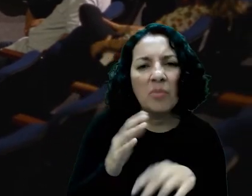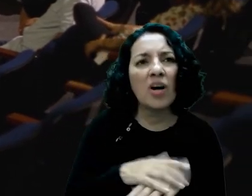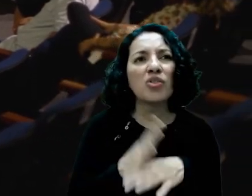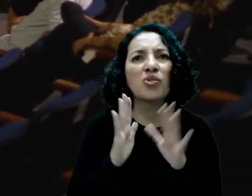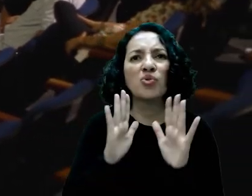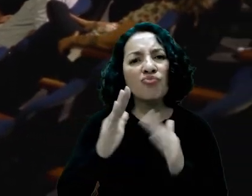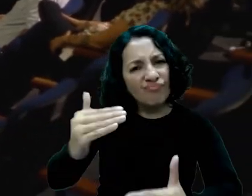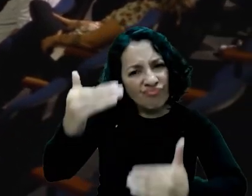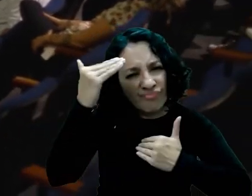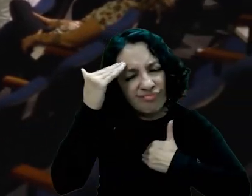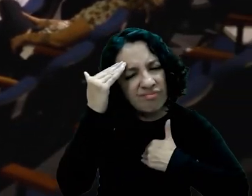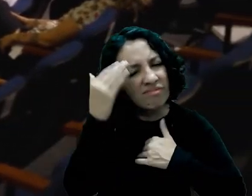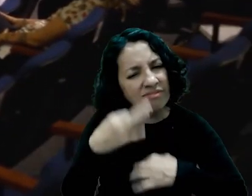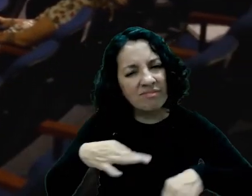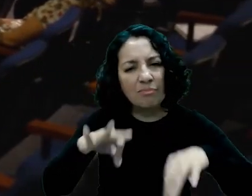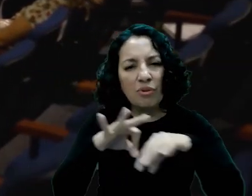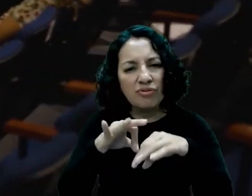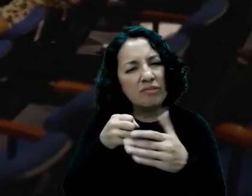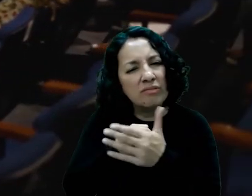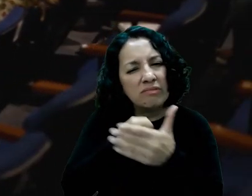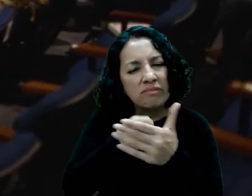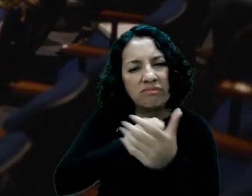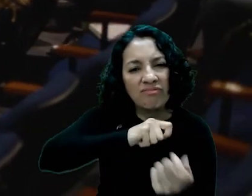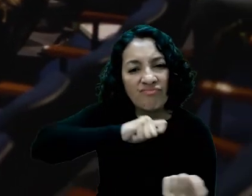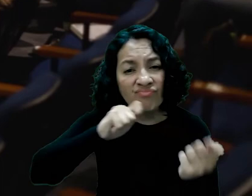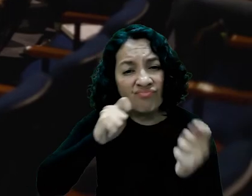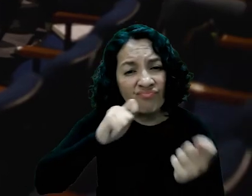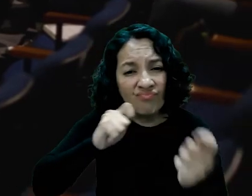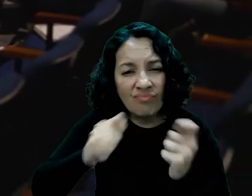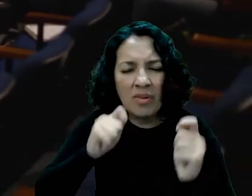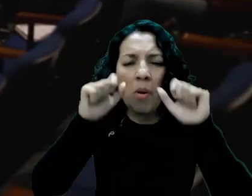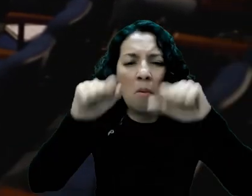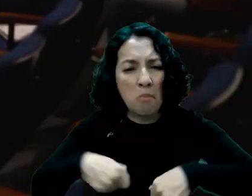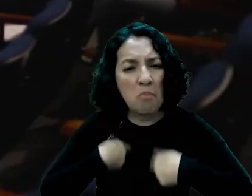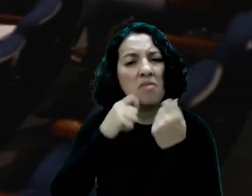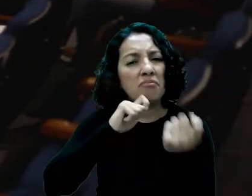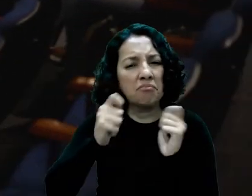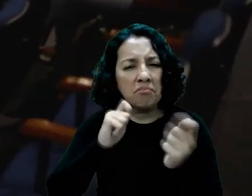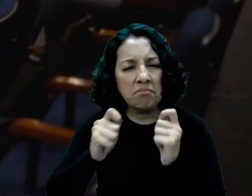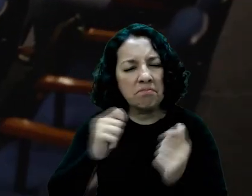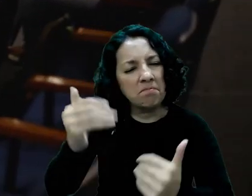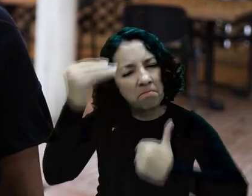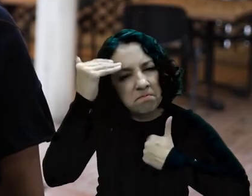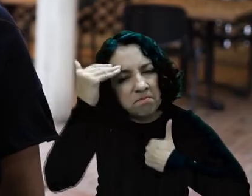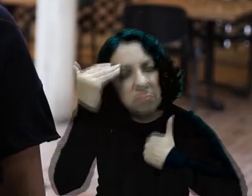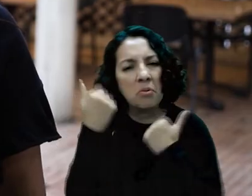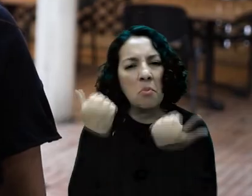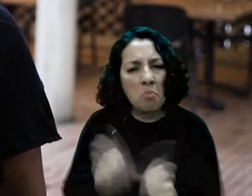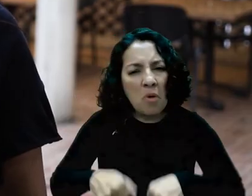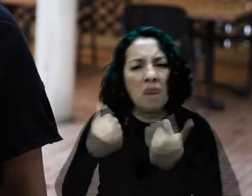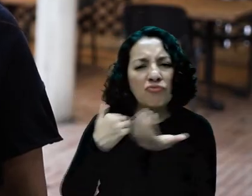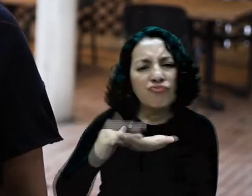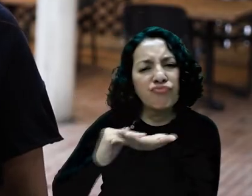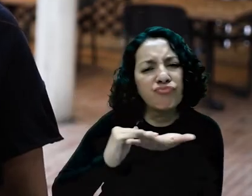La toma de conciencia nos lleva a hacer esas transformaciones, cuando tomamos conciencia podemos hacer transformaciones y hacer pequeñas adecuaciones